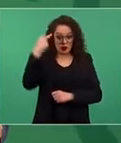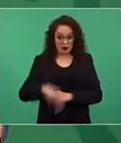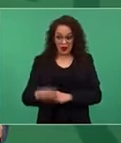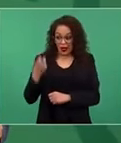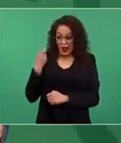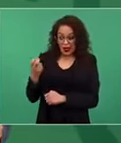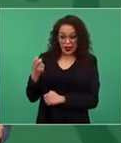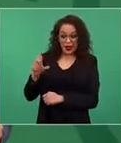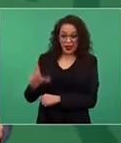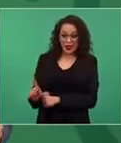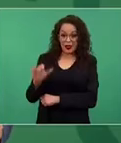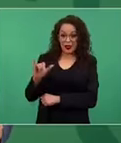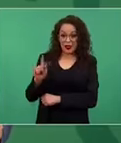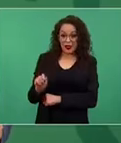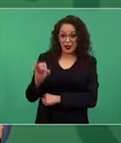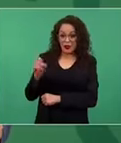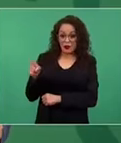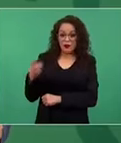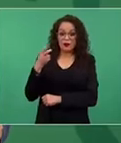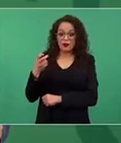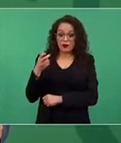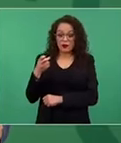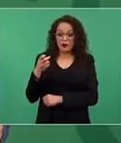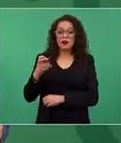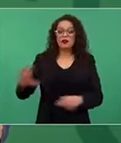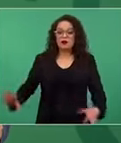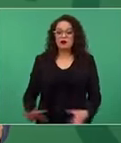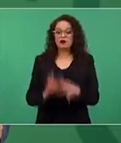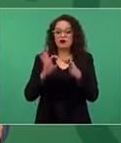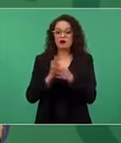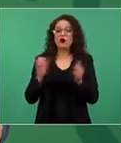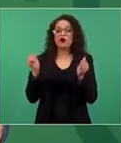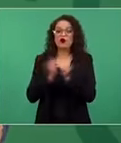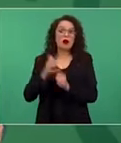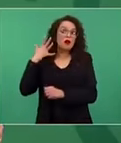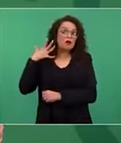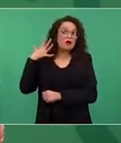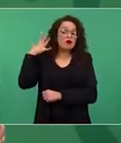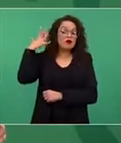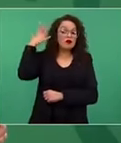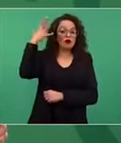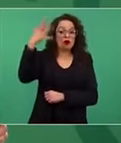Esto tiene que ver con las nuevas generaciones y por eso tenemos que